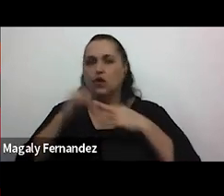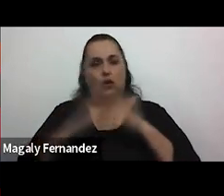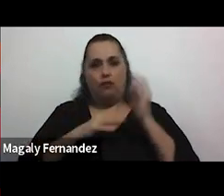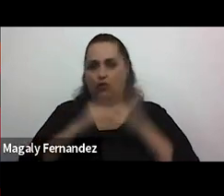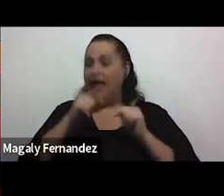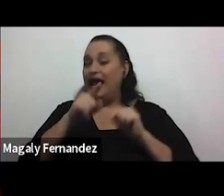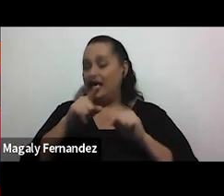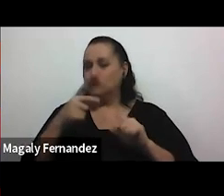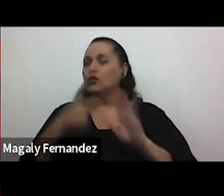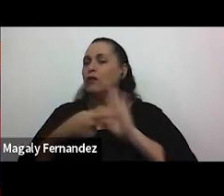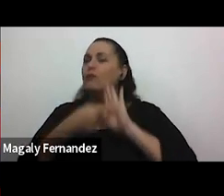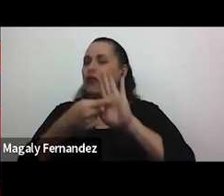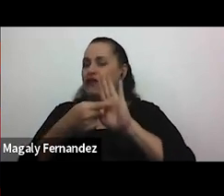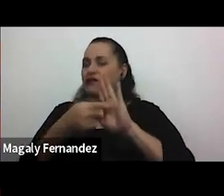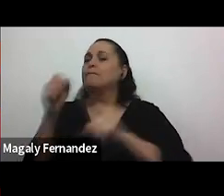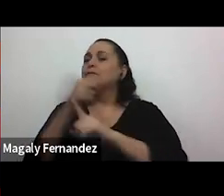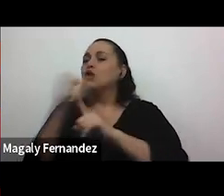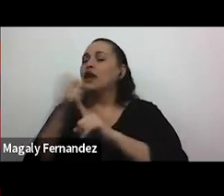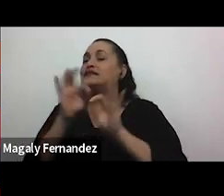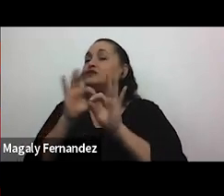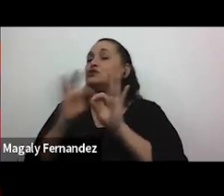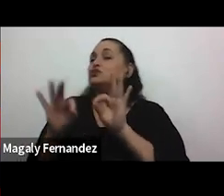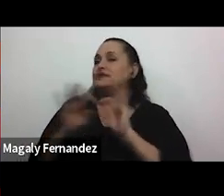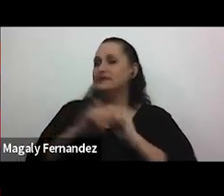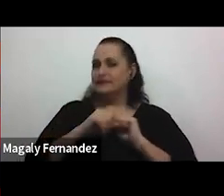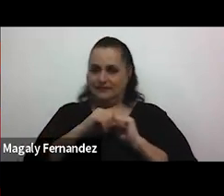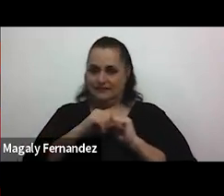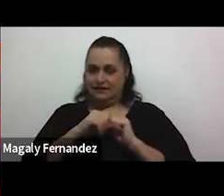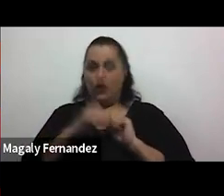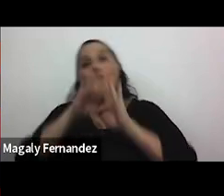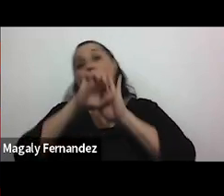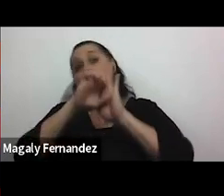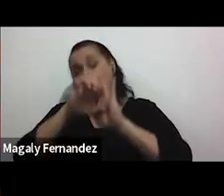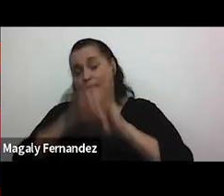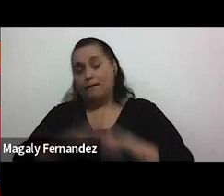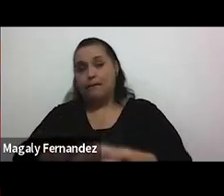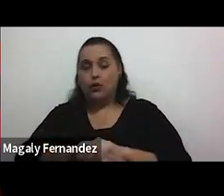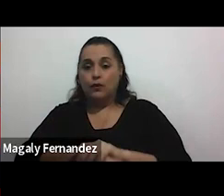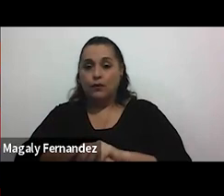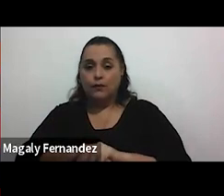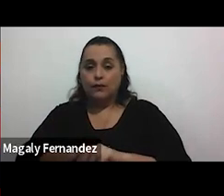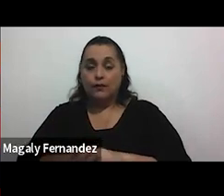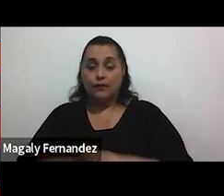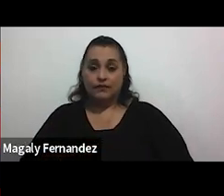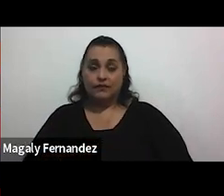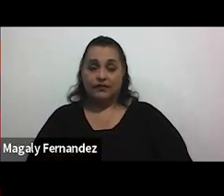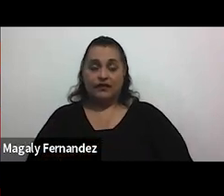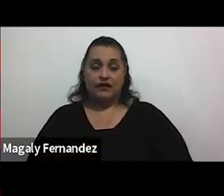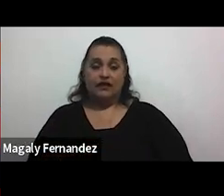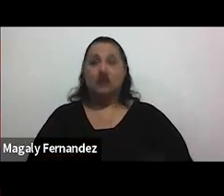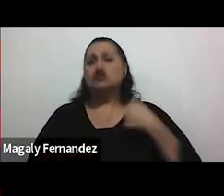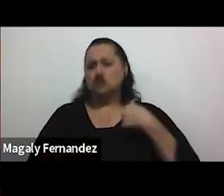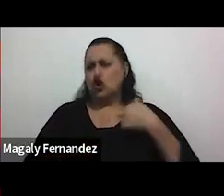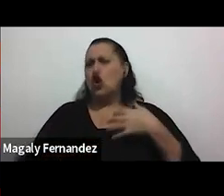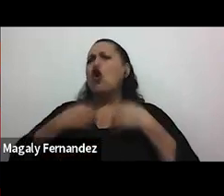ser una manifestación de violencia sutil o por ejemplo el yo confío en vos